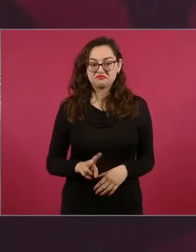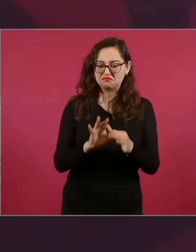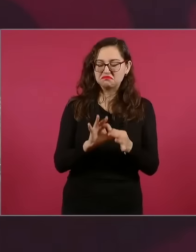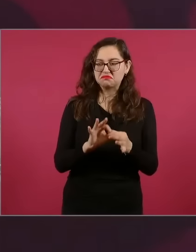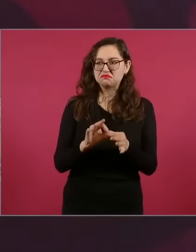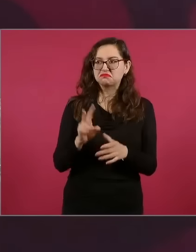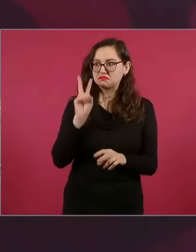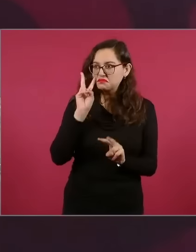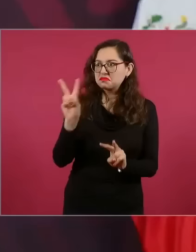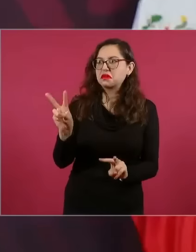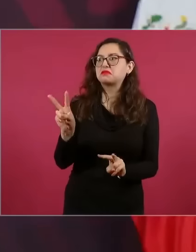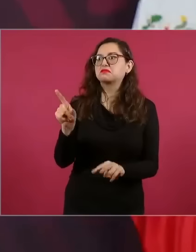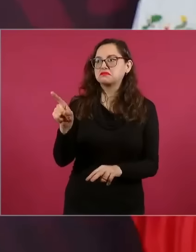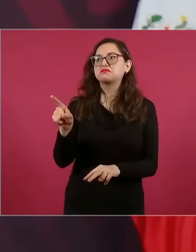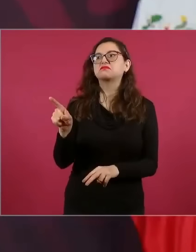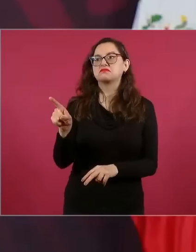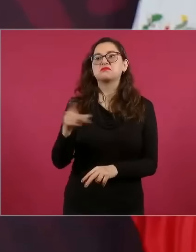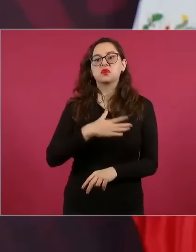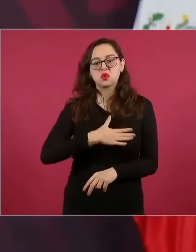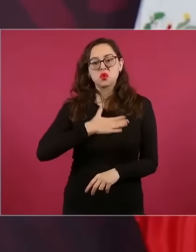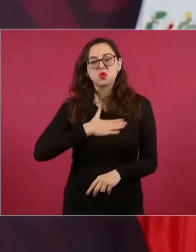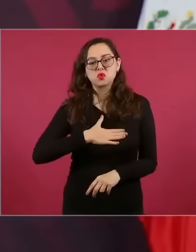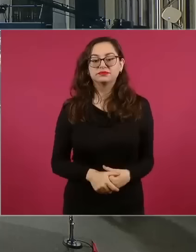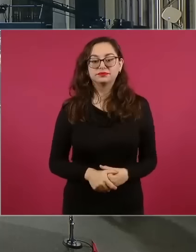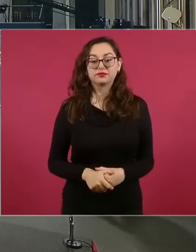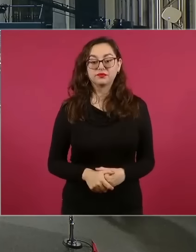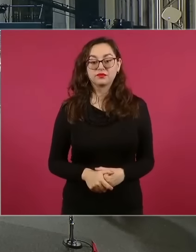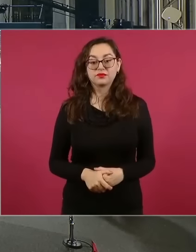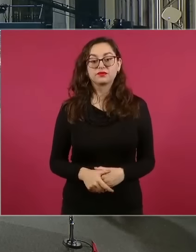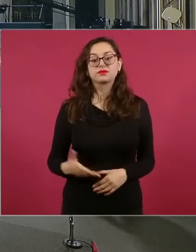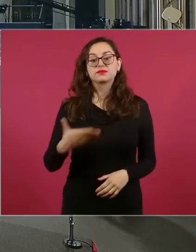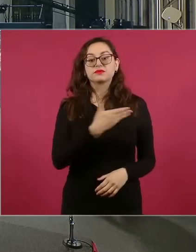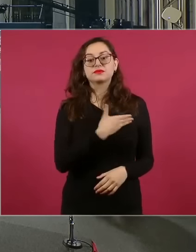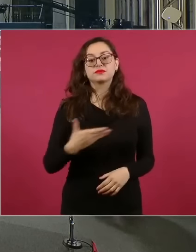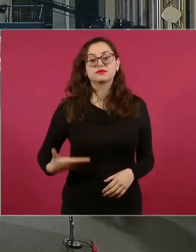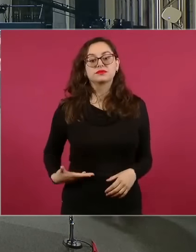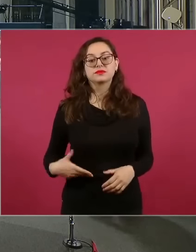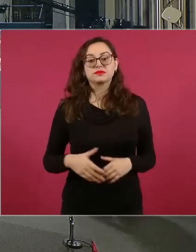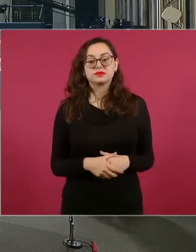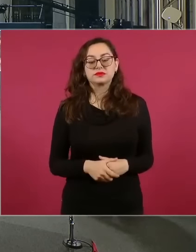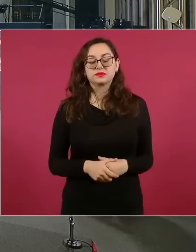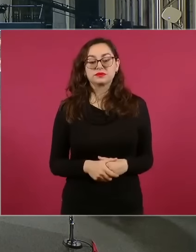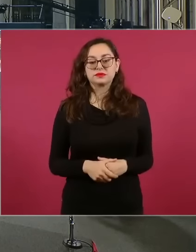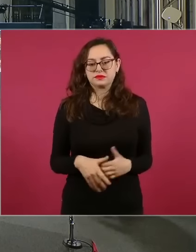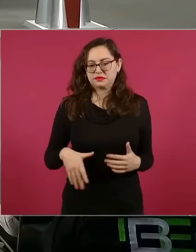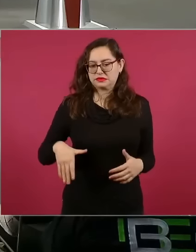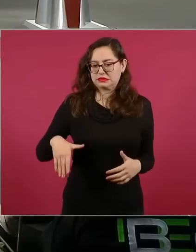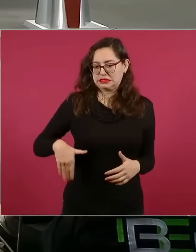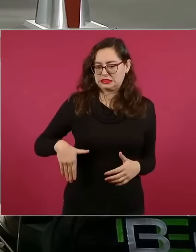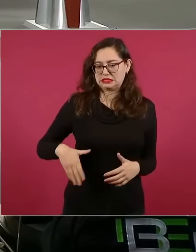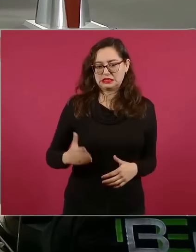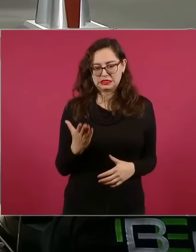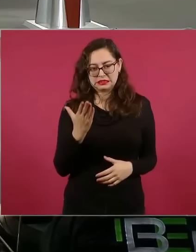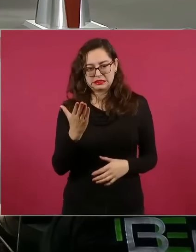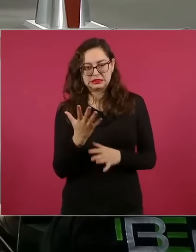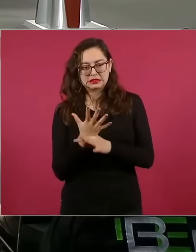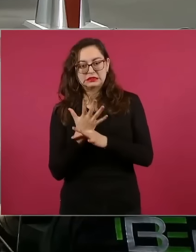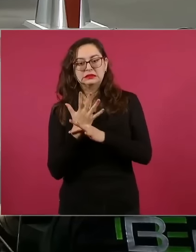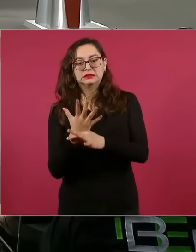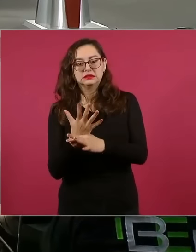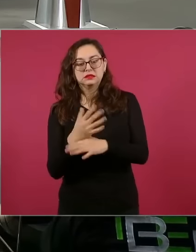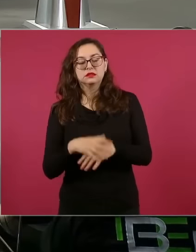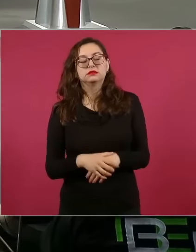cristiano que está a favor de la justicia y de los pobres presidente hace un momento mencionaba también usted el caso de las